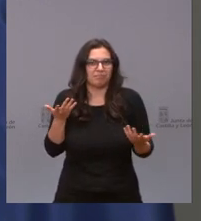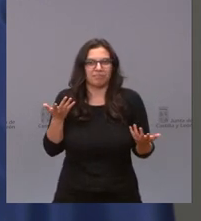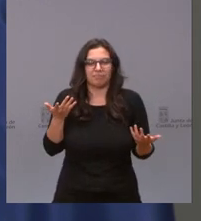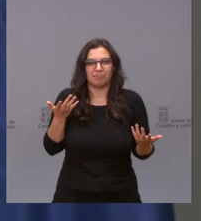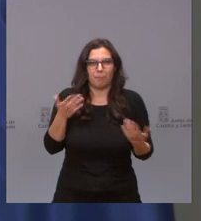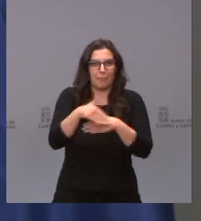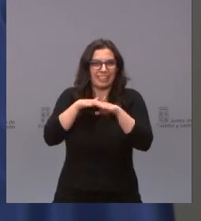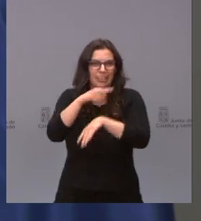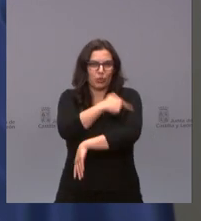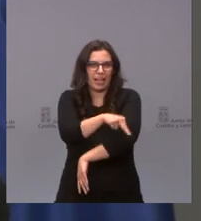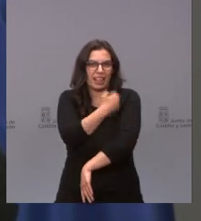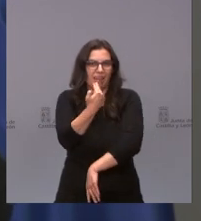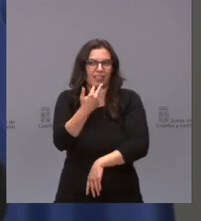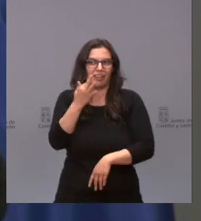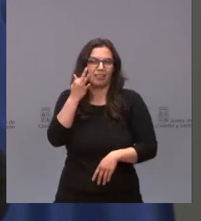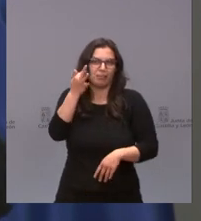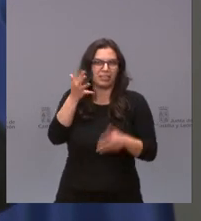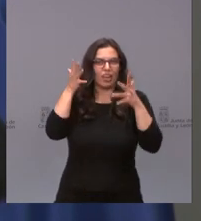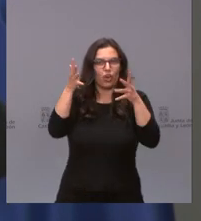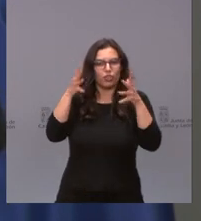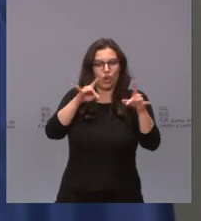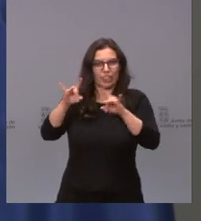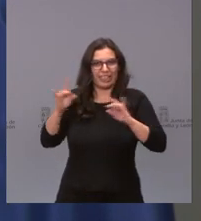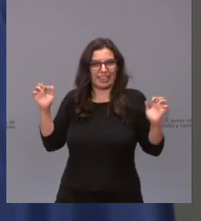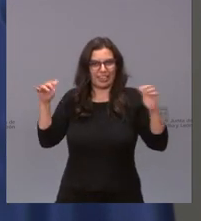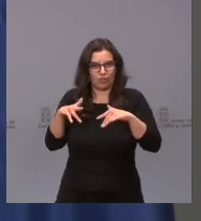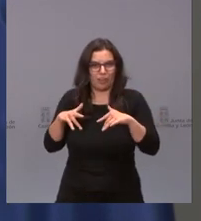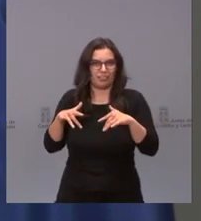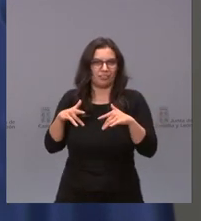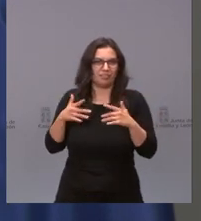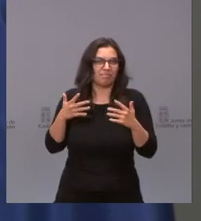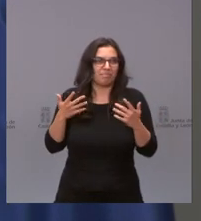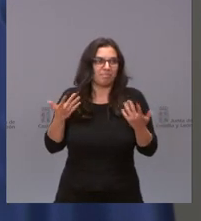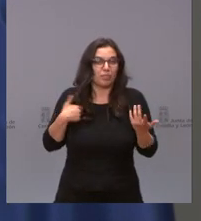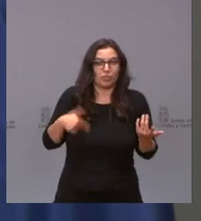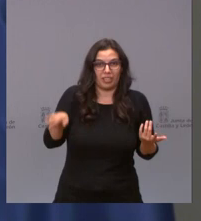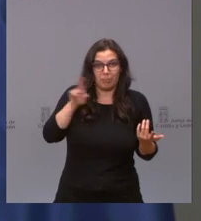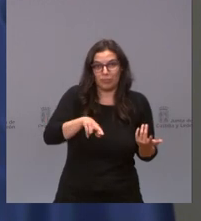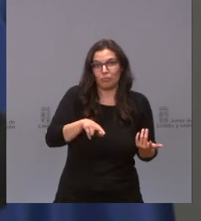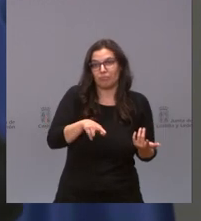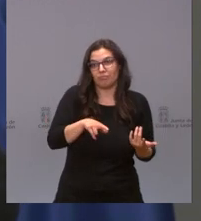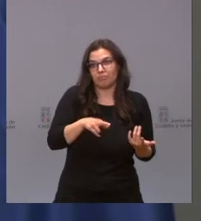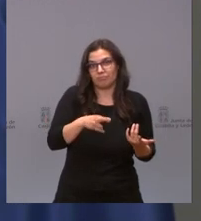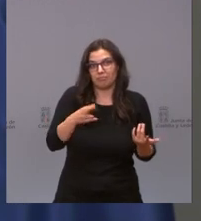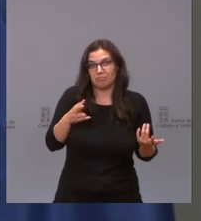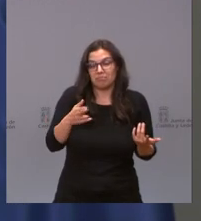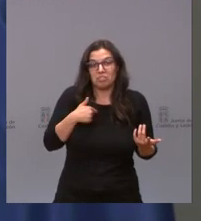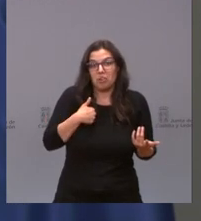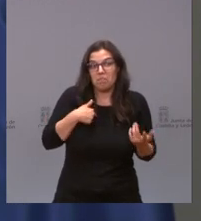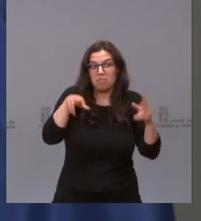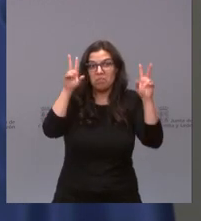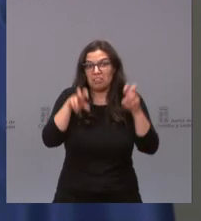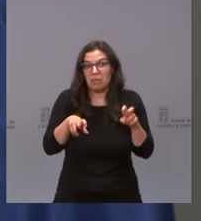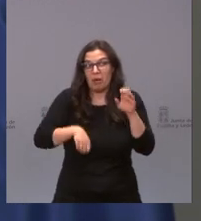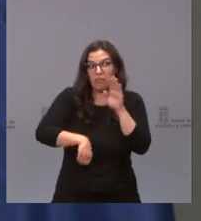al Ministerio de Sanidad y al Consejo Interterritorial. Pero insisto, hace mucho que no sigo el